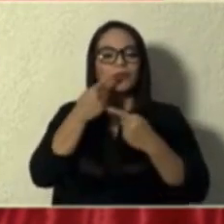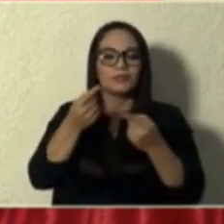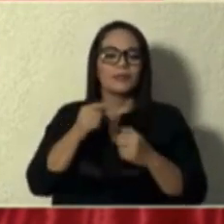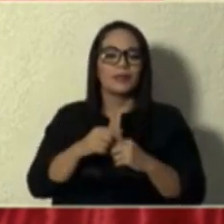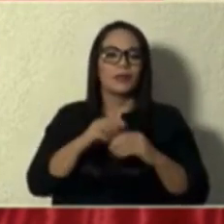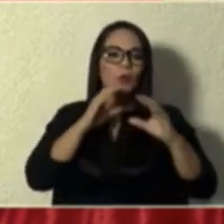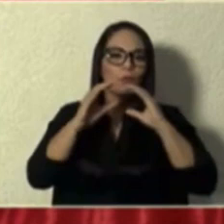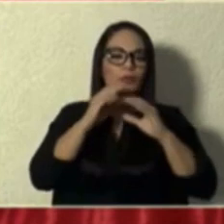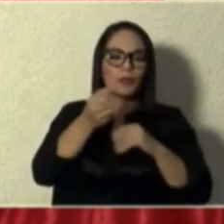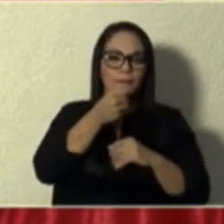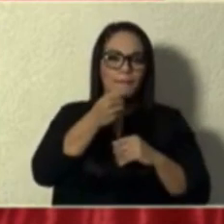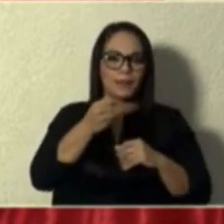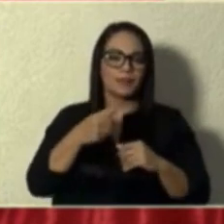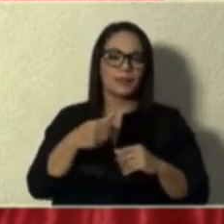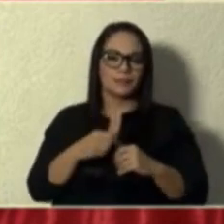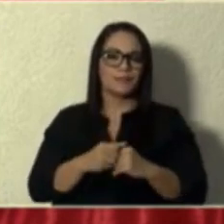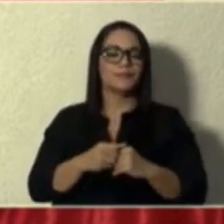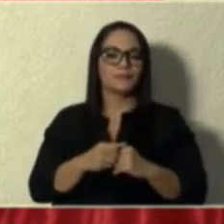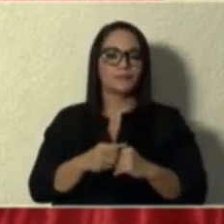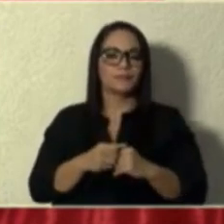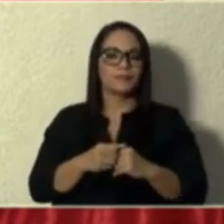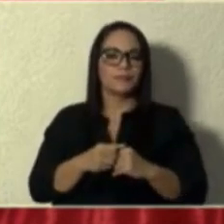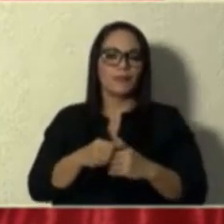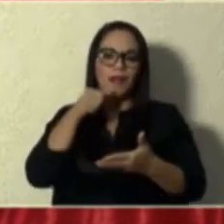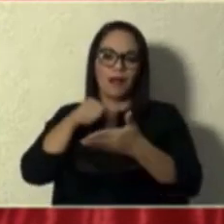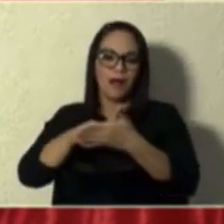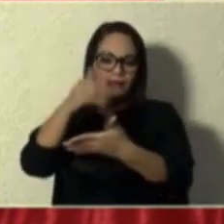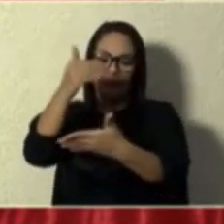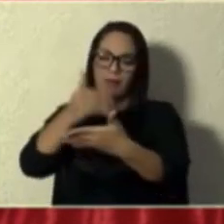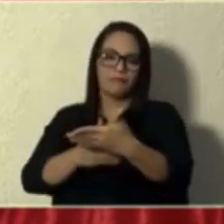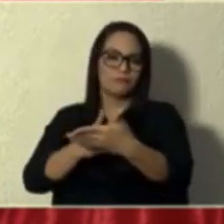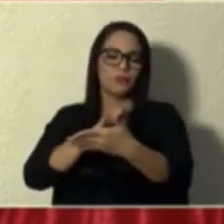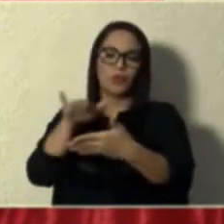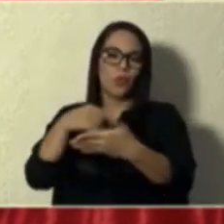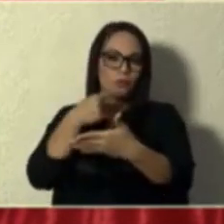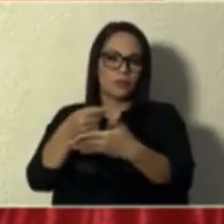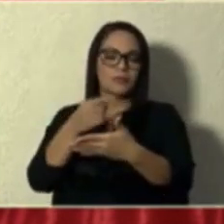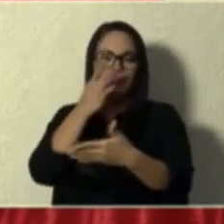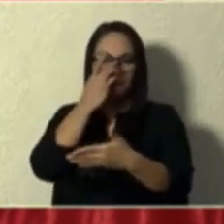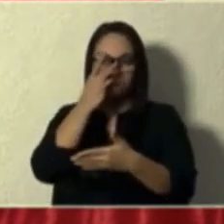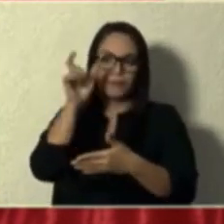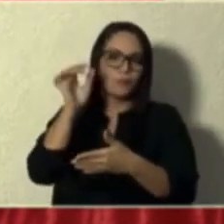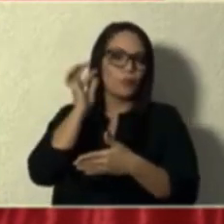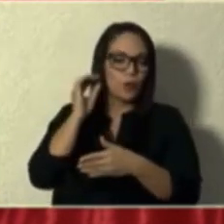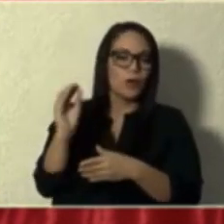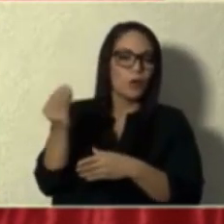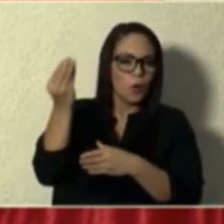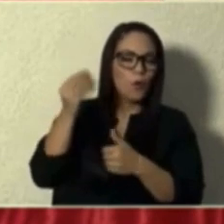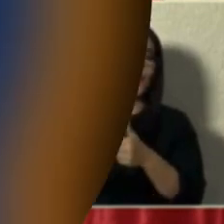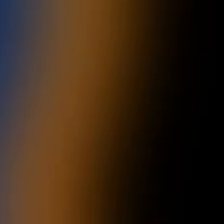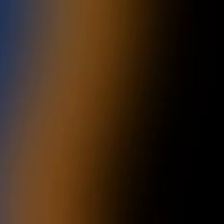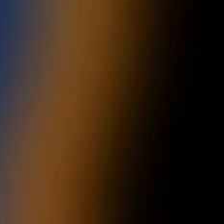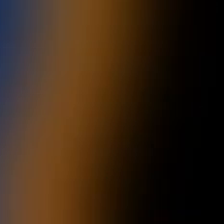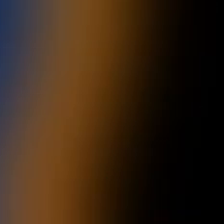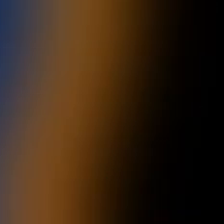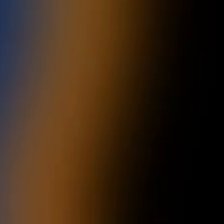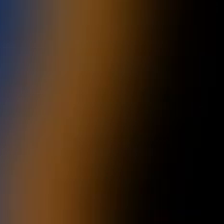prensa dije que no me iba a referir más. La carta lo dice todo para ella. Una mujer joven, valiente y profesional.